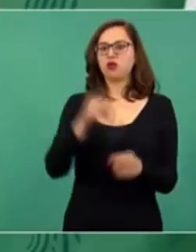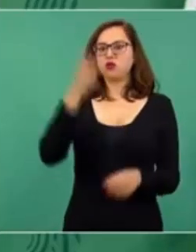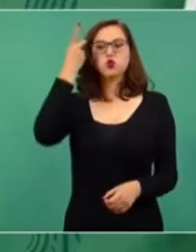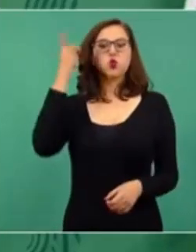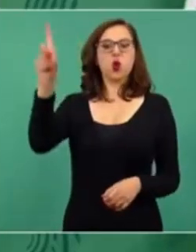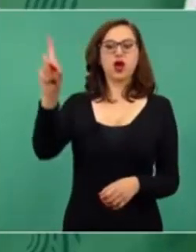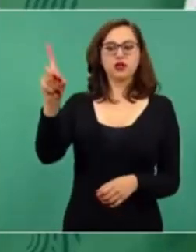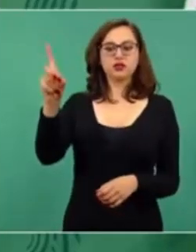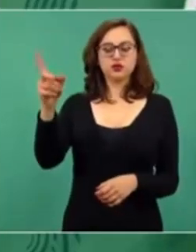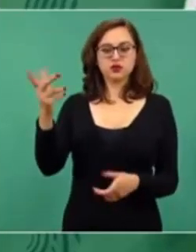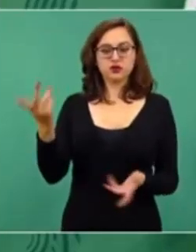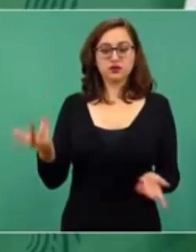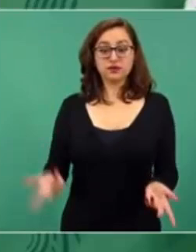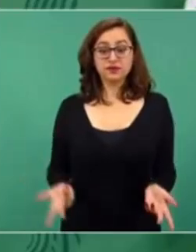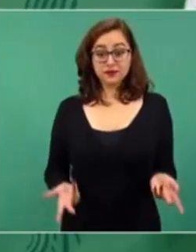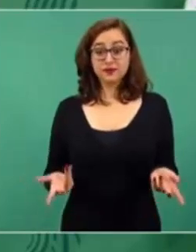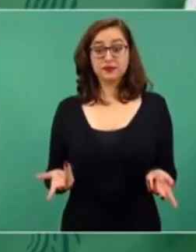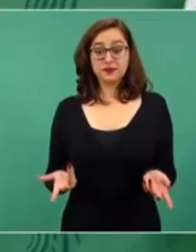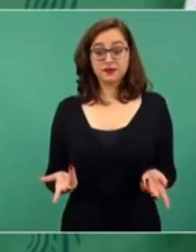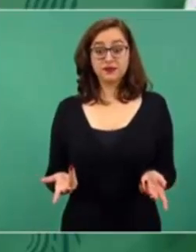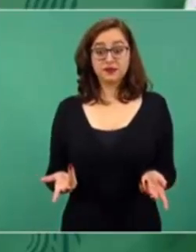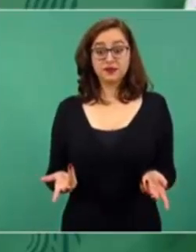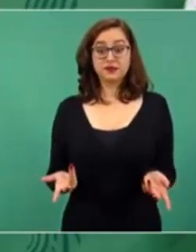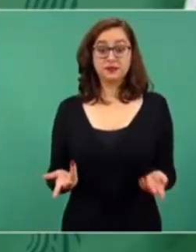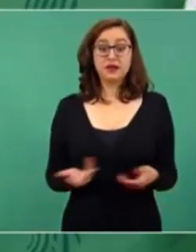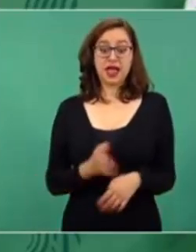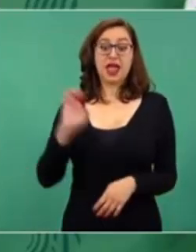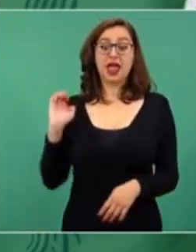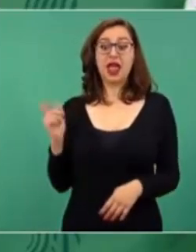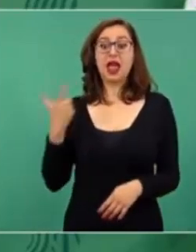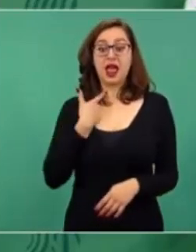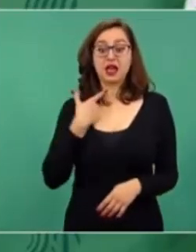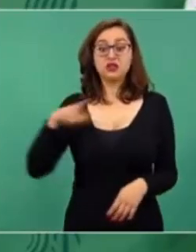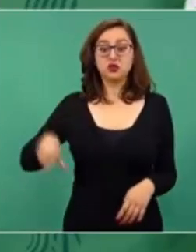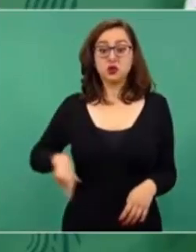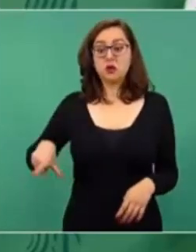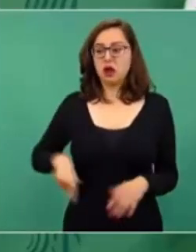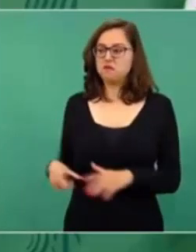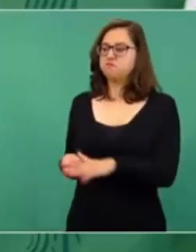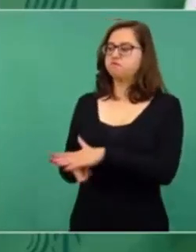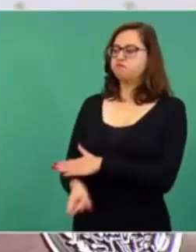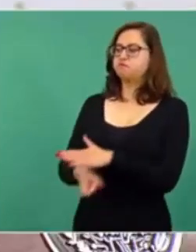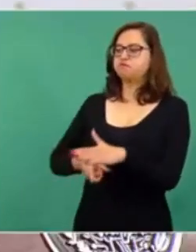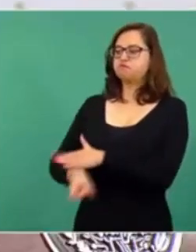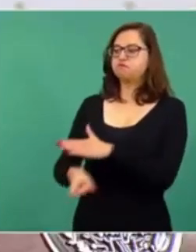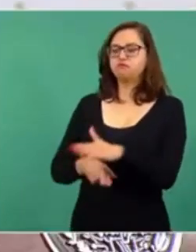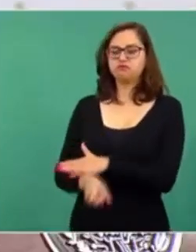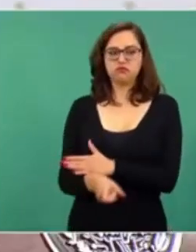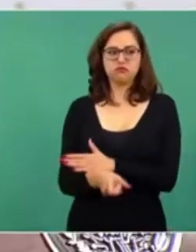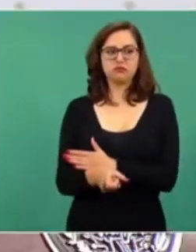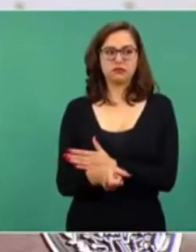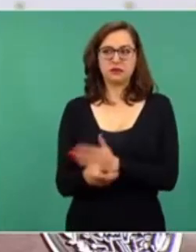compraban a los funcionarios, los cooptaban,